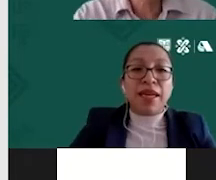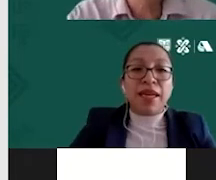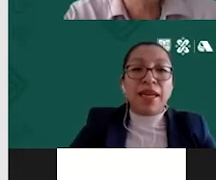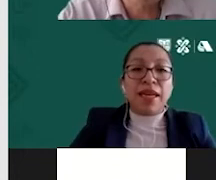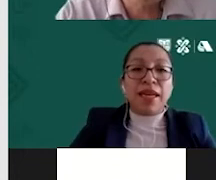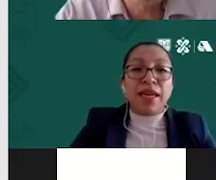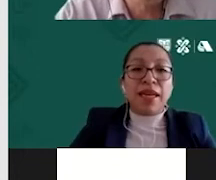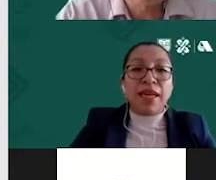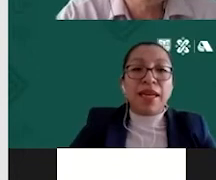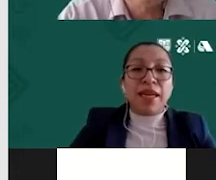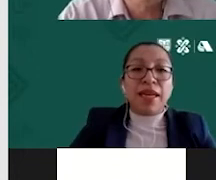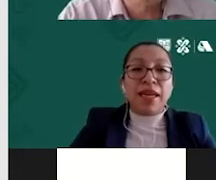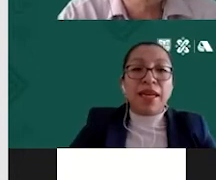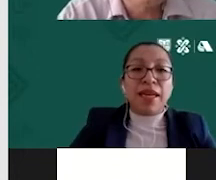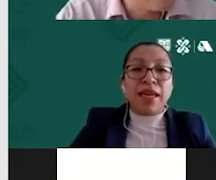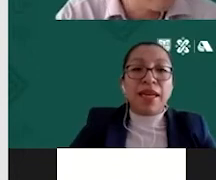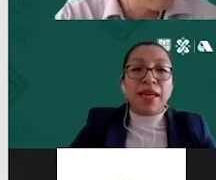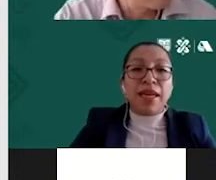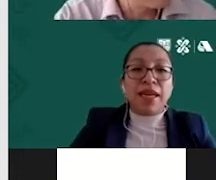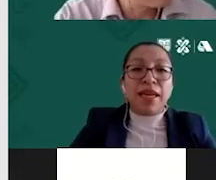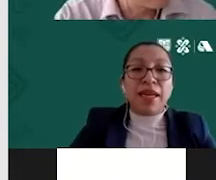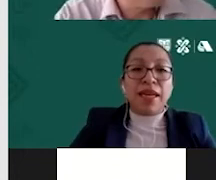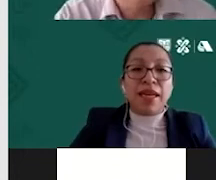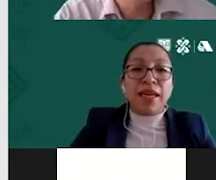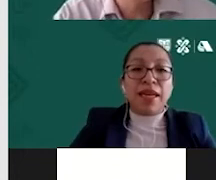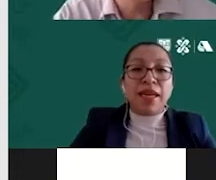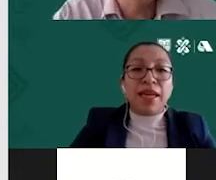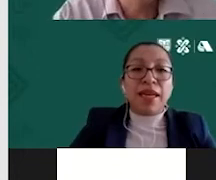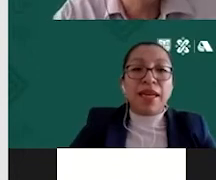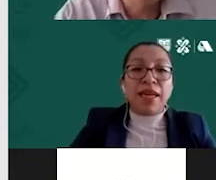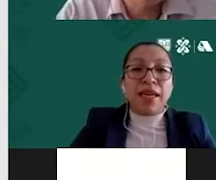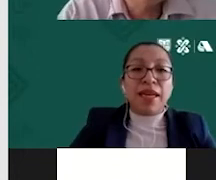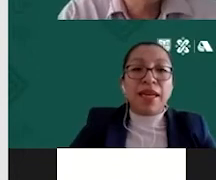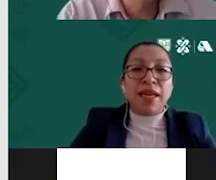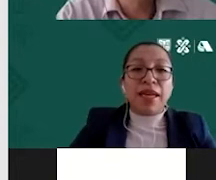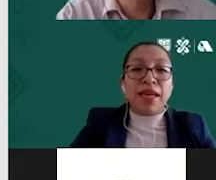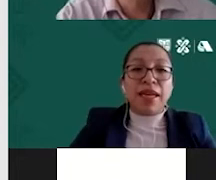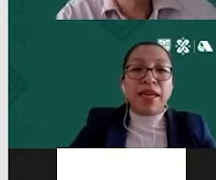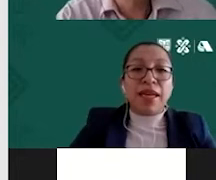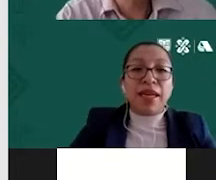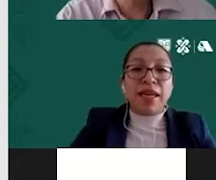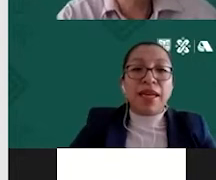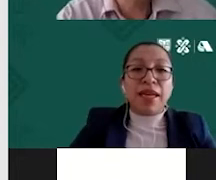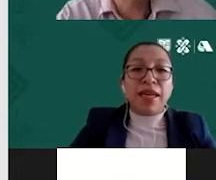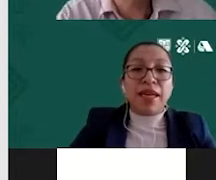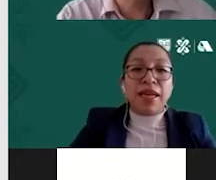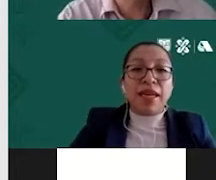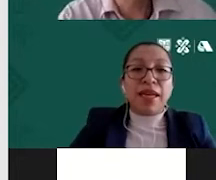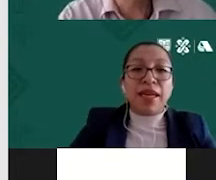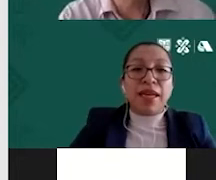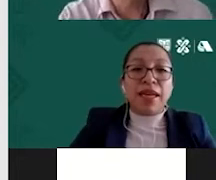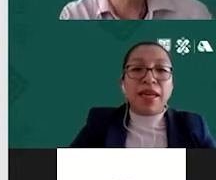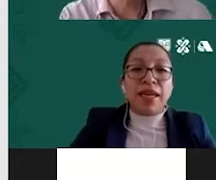empezamos con la sesión de manera virtual en este caso